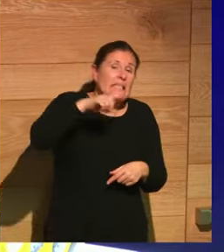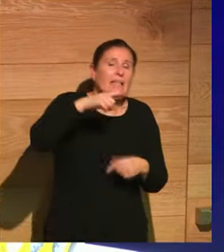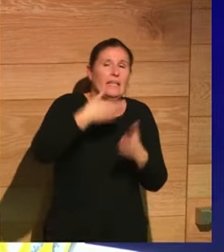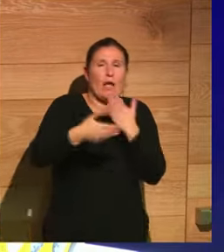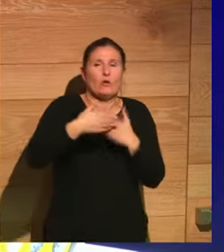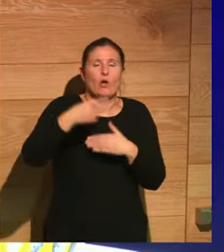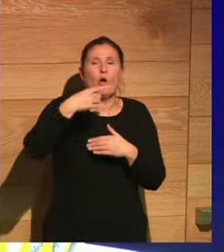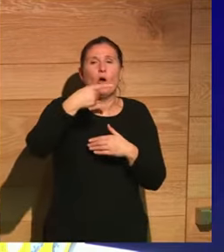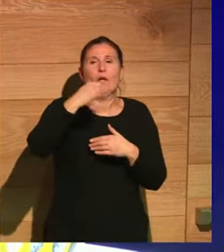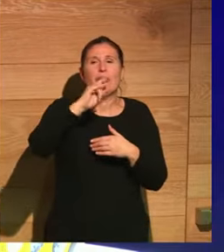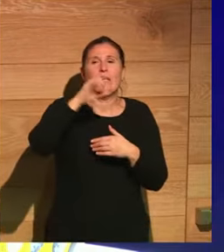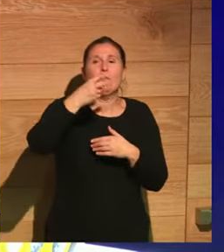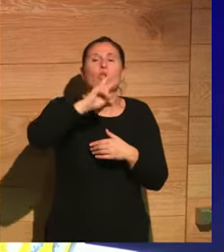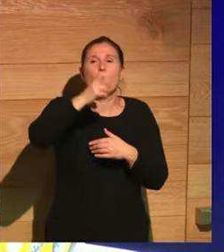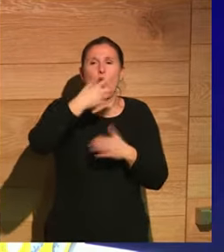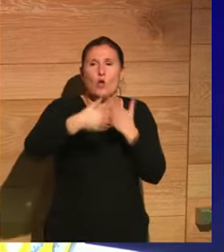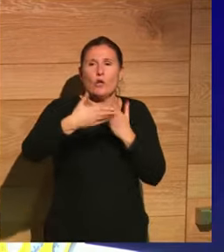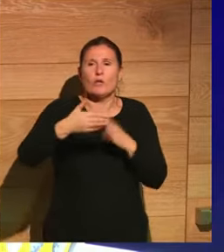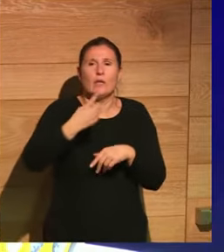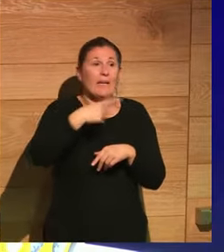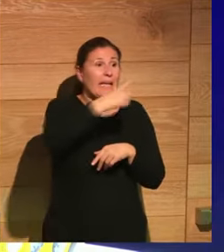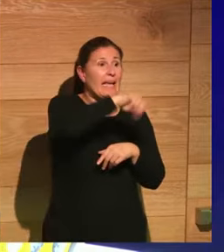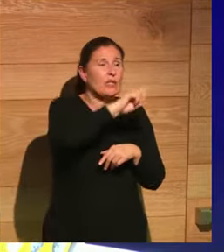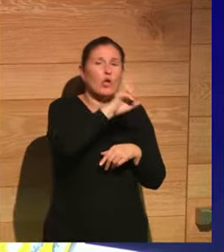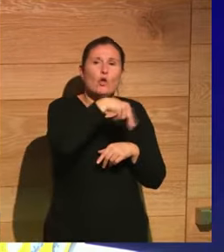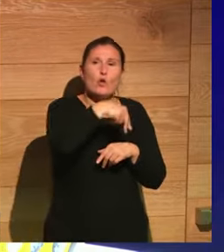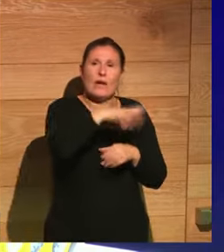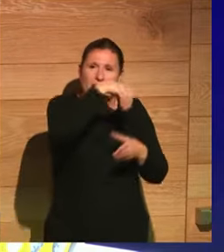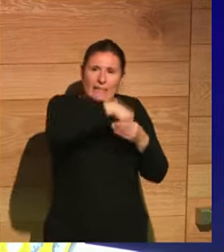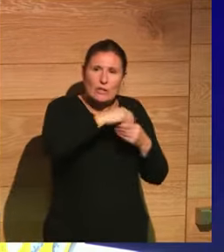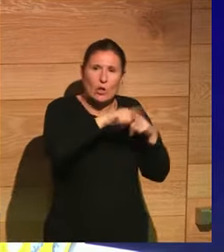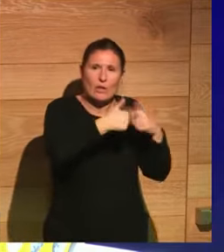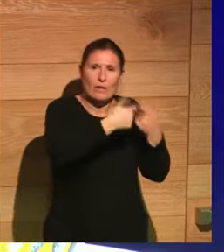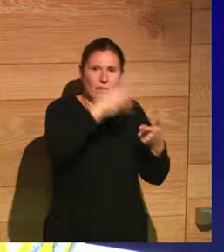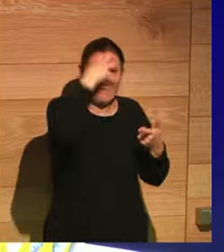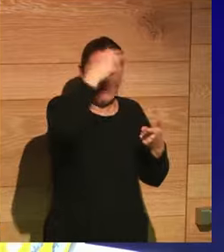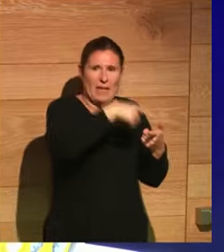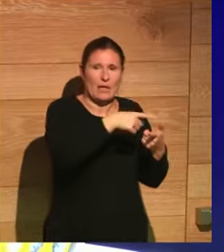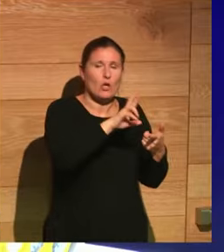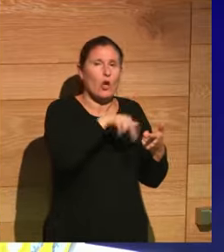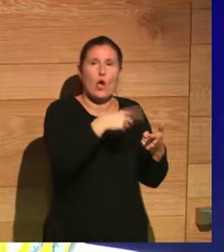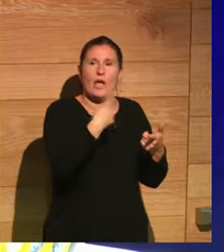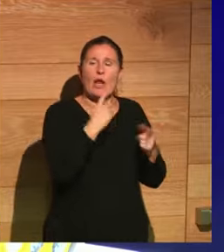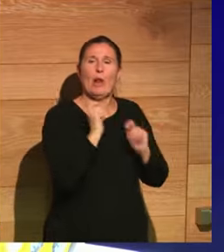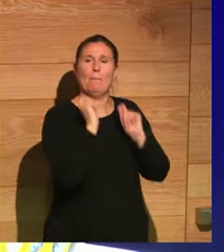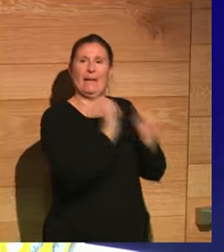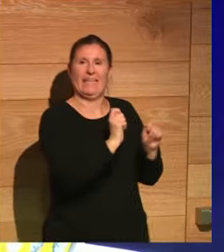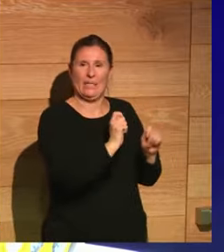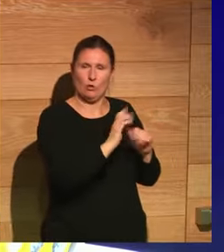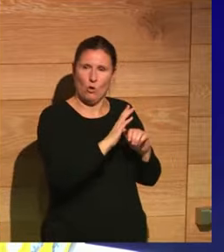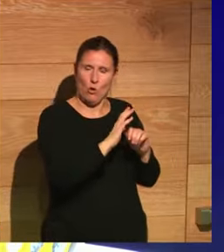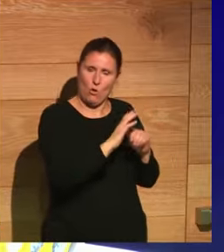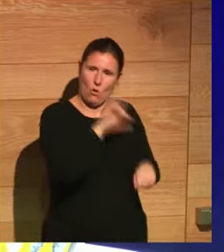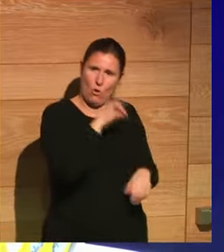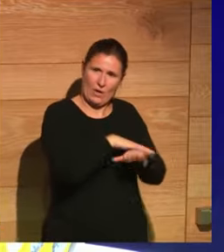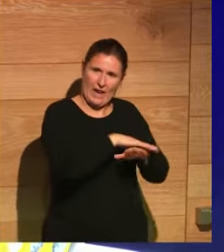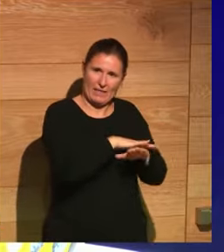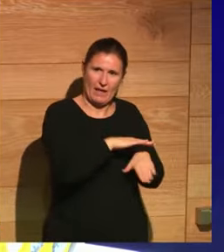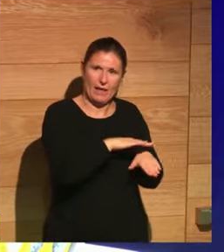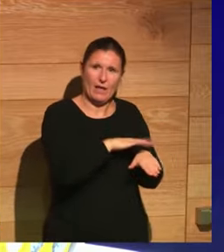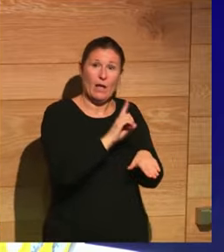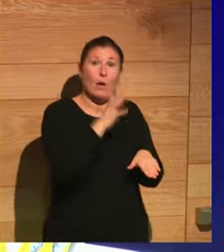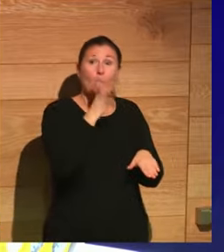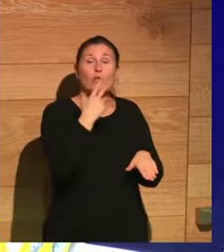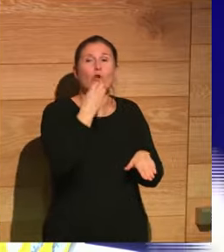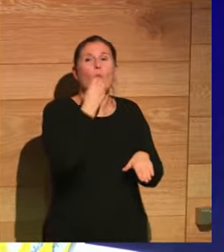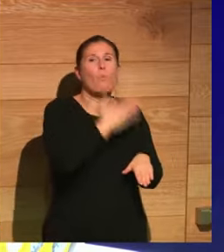momento no eran una dinastía familiar era una meritocracia y por eso habían sido buenos porque no habían sido